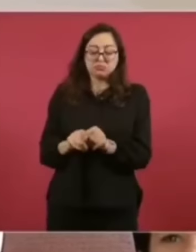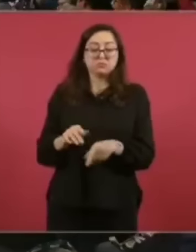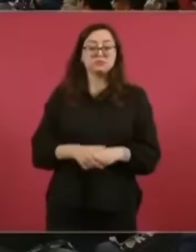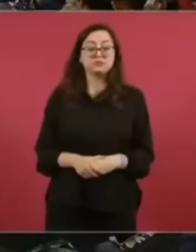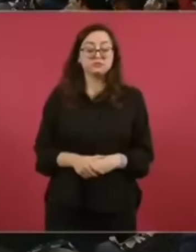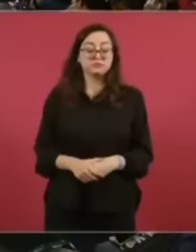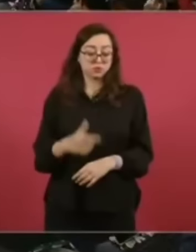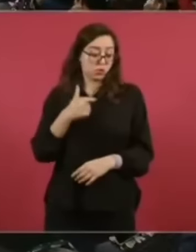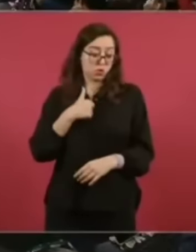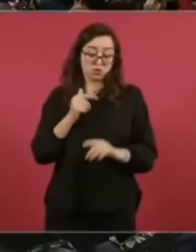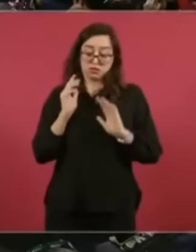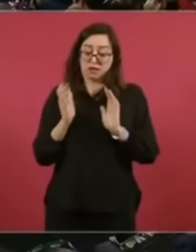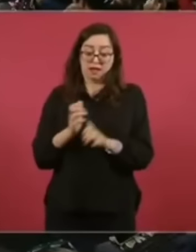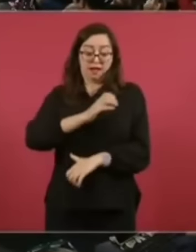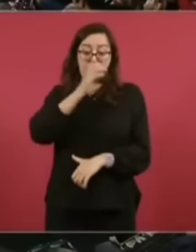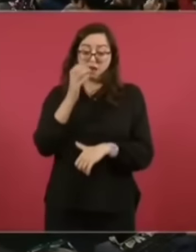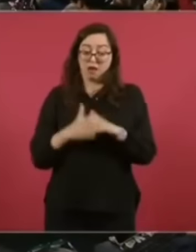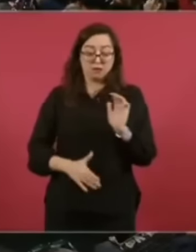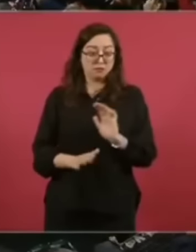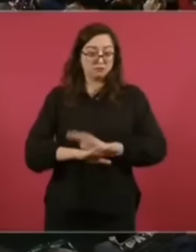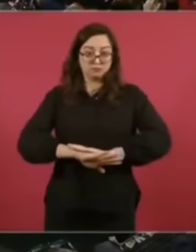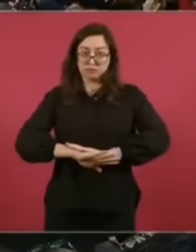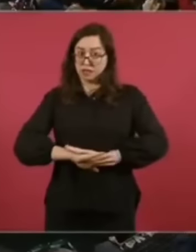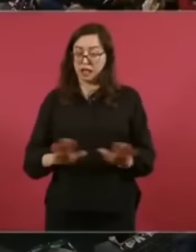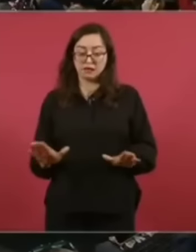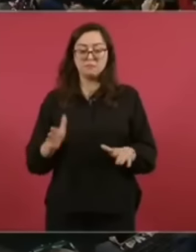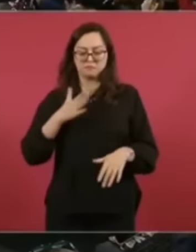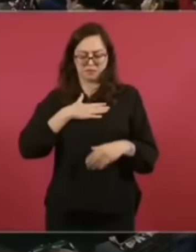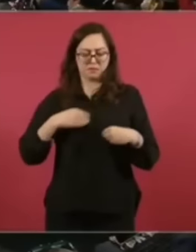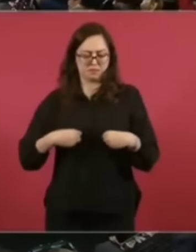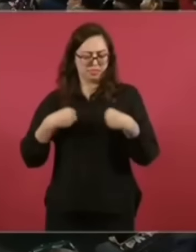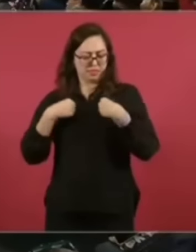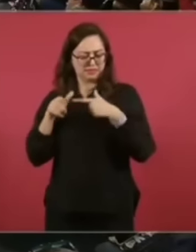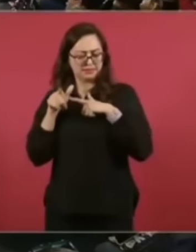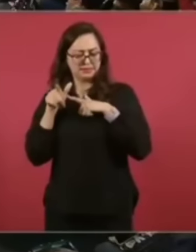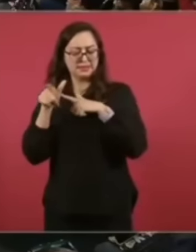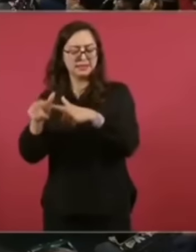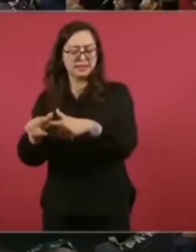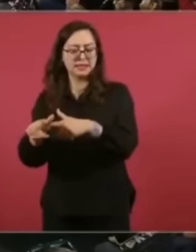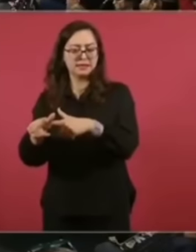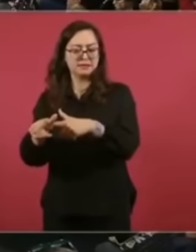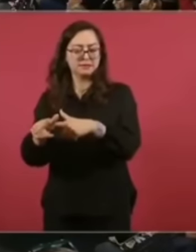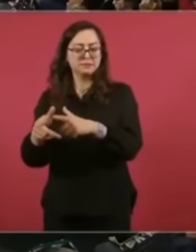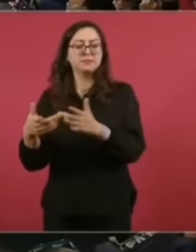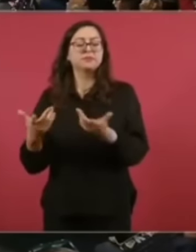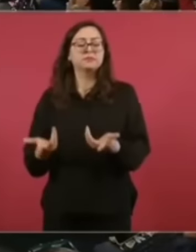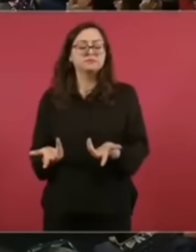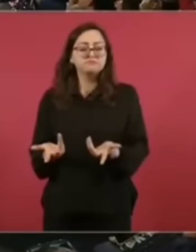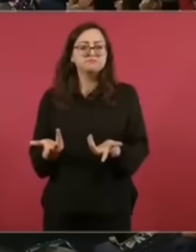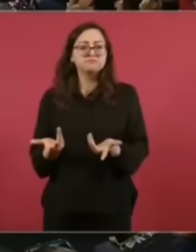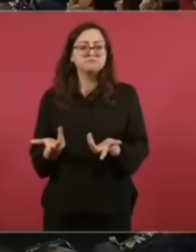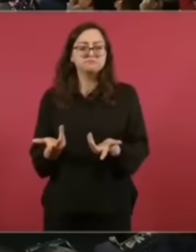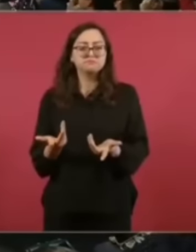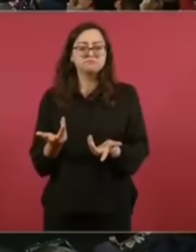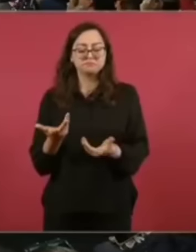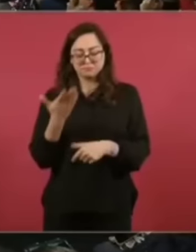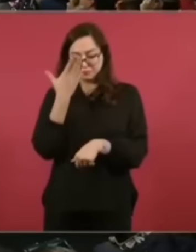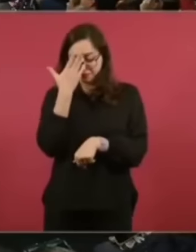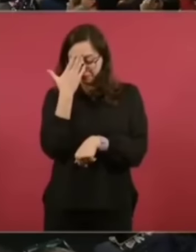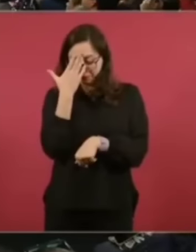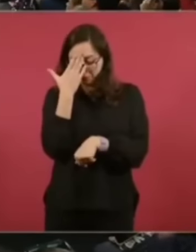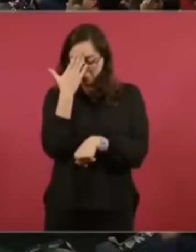y aunque la vida sigue su curso, porque como se lee en los